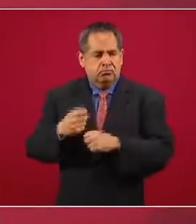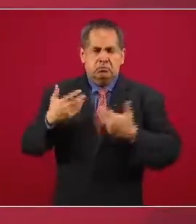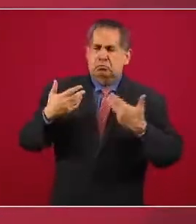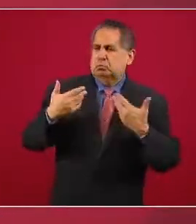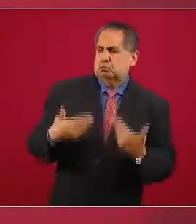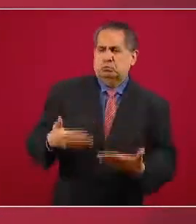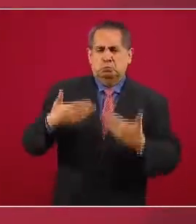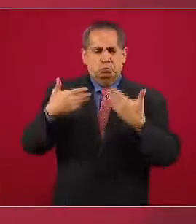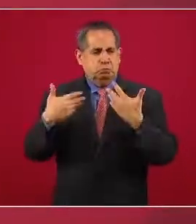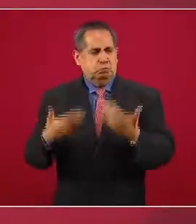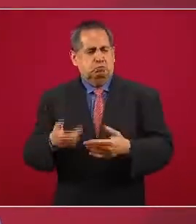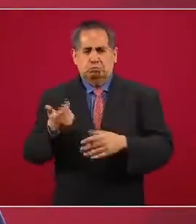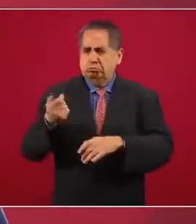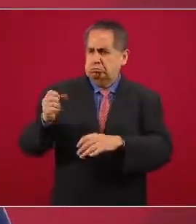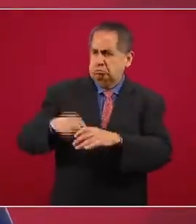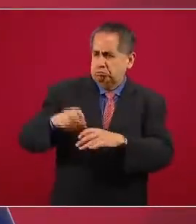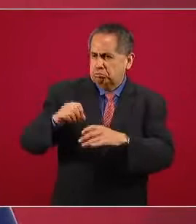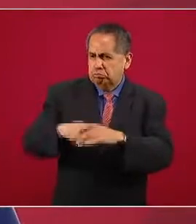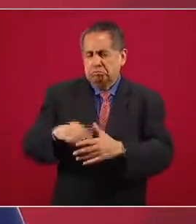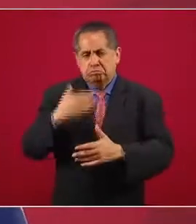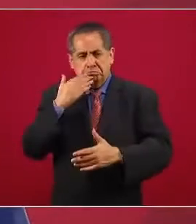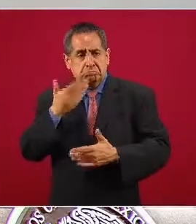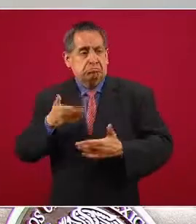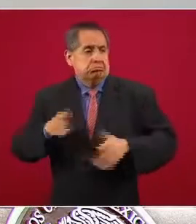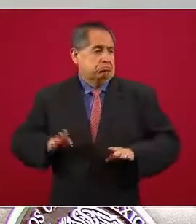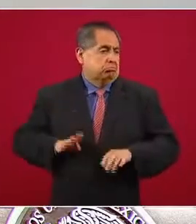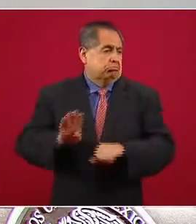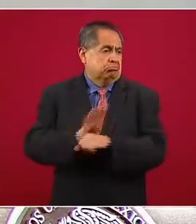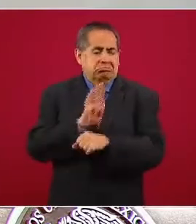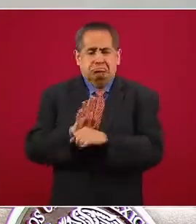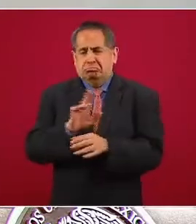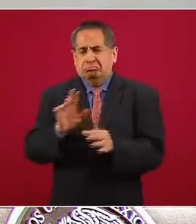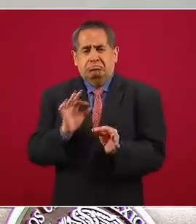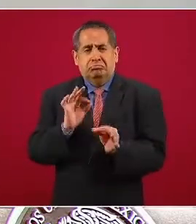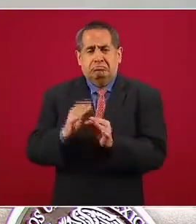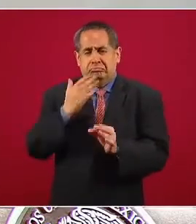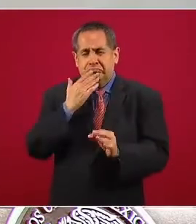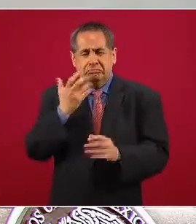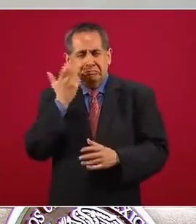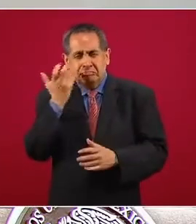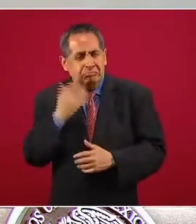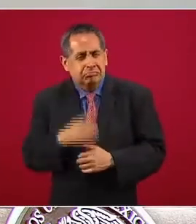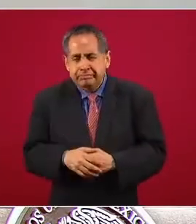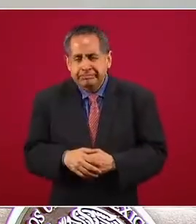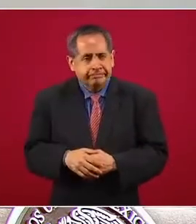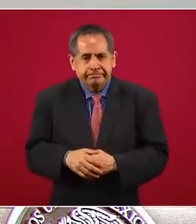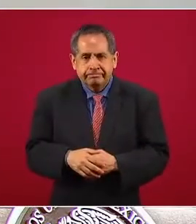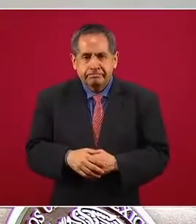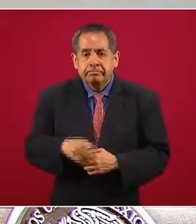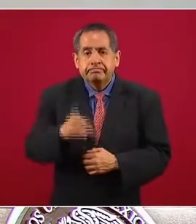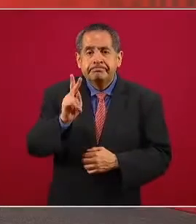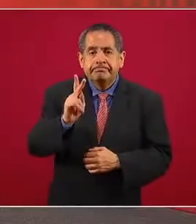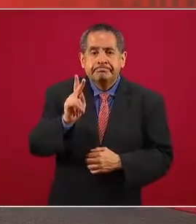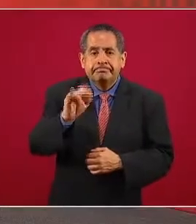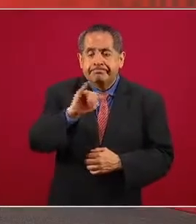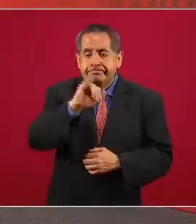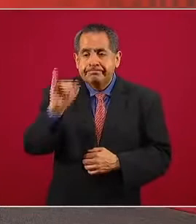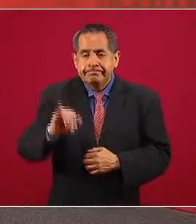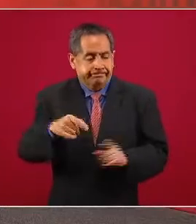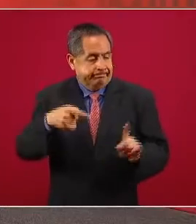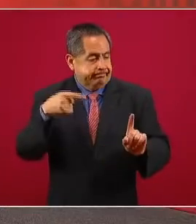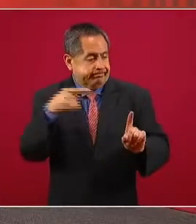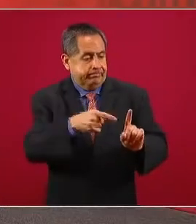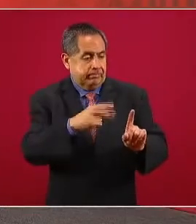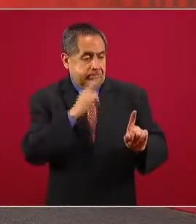del ahorro interno, del beneficio que traía al sistema financiero, pero nunca se hablaba de cuál iba a ser el